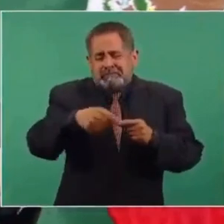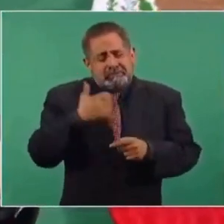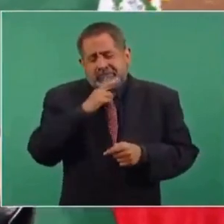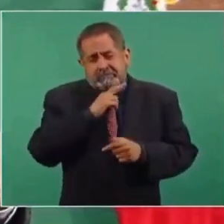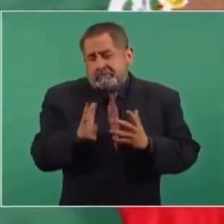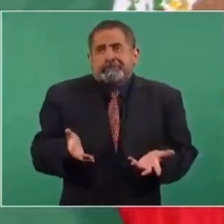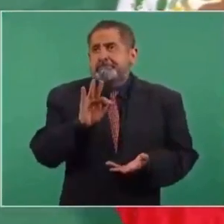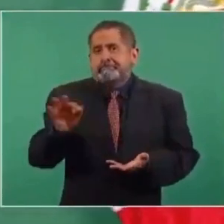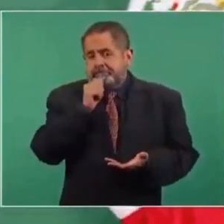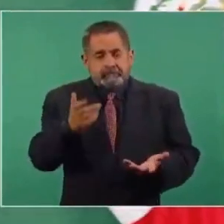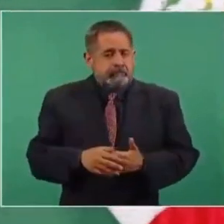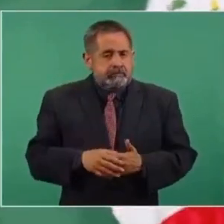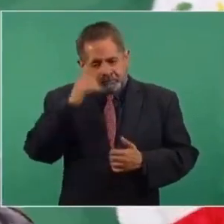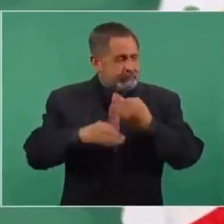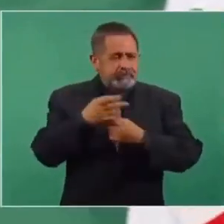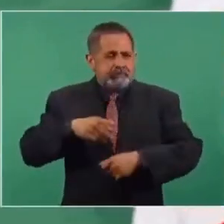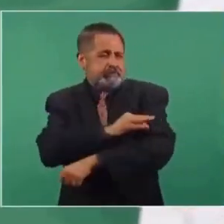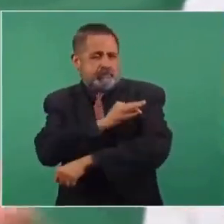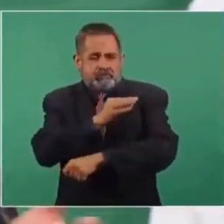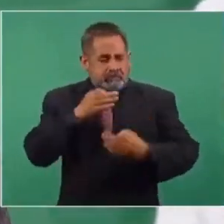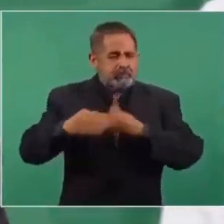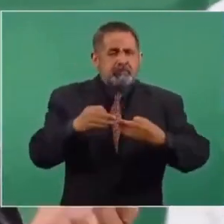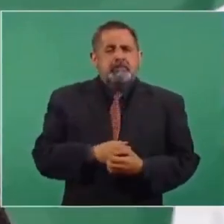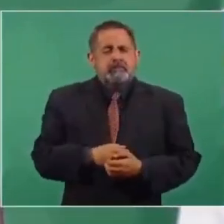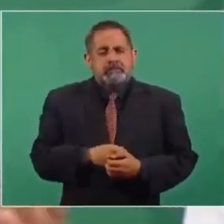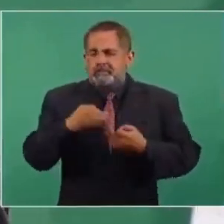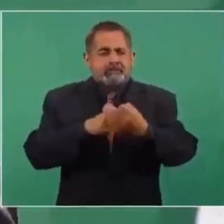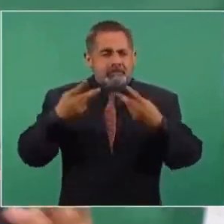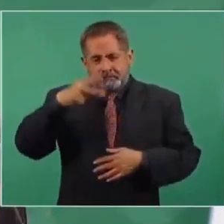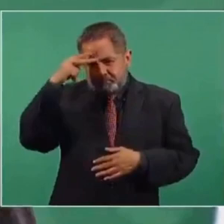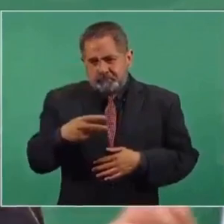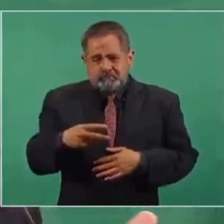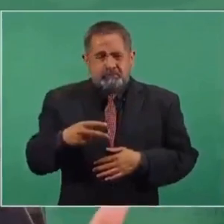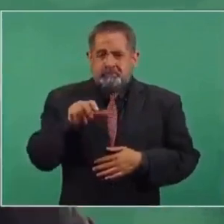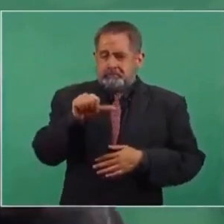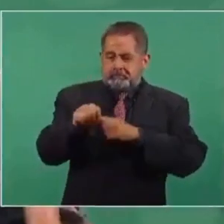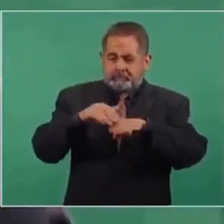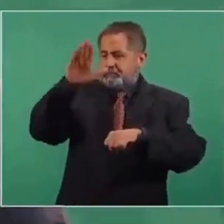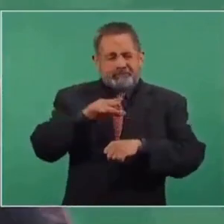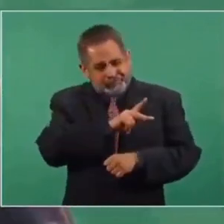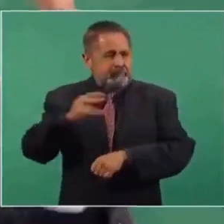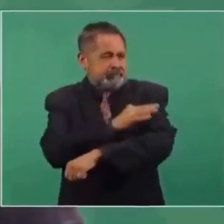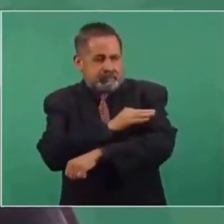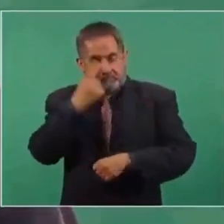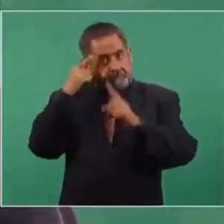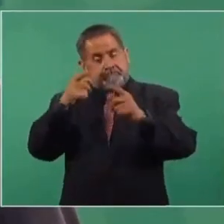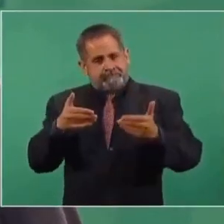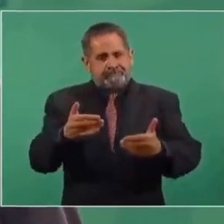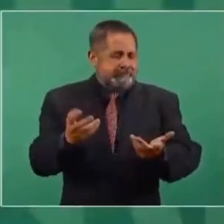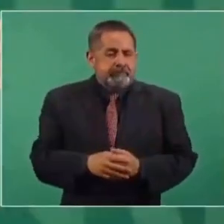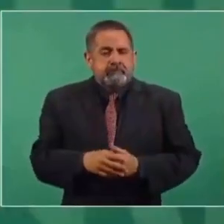que se vacunara a todos los mexicanos mayores de 16 años, ese es el propósito y hacia allá vamos.